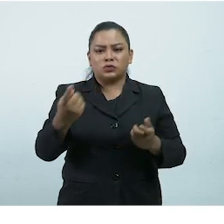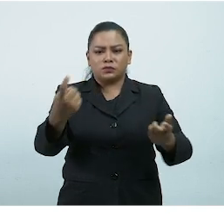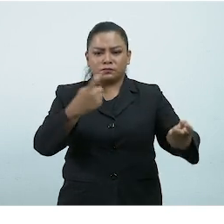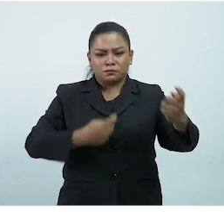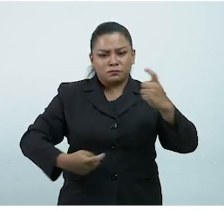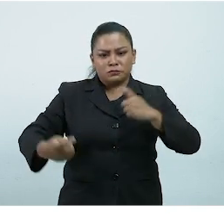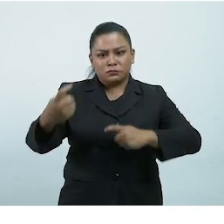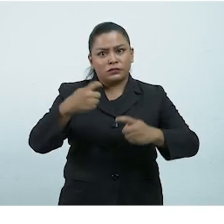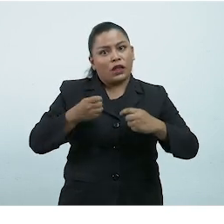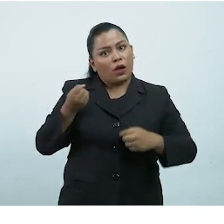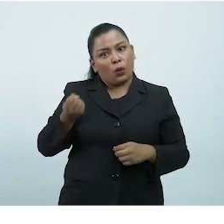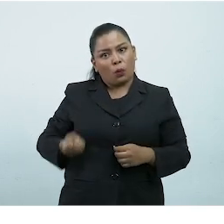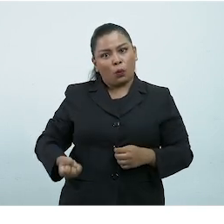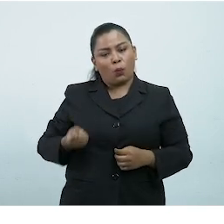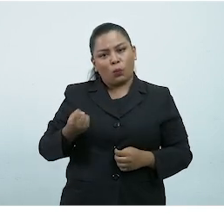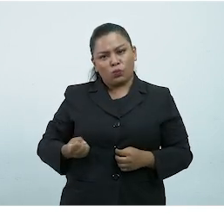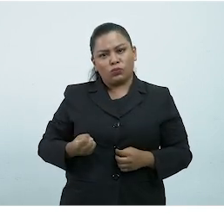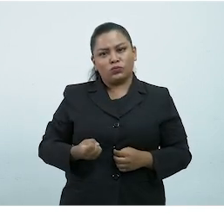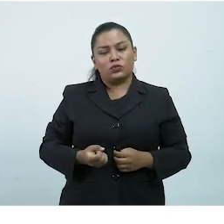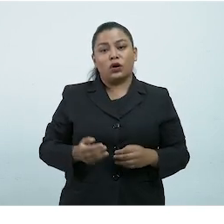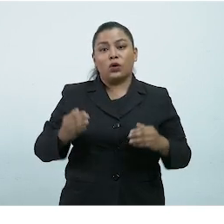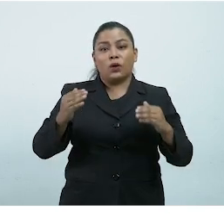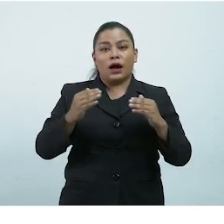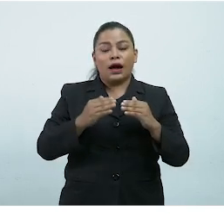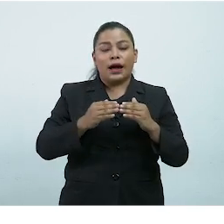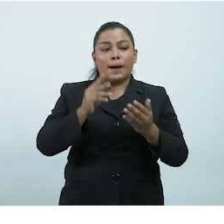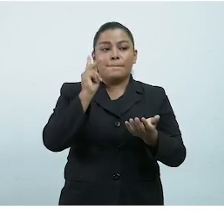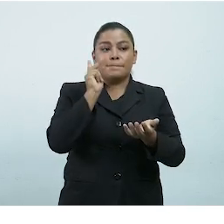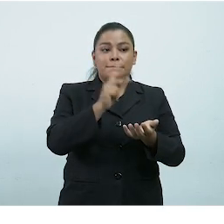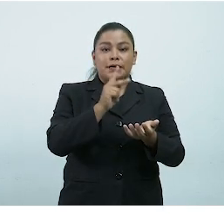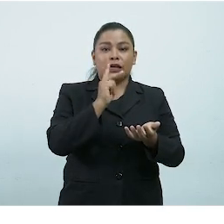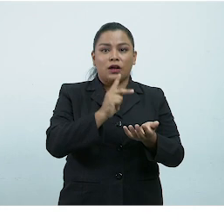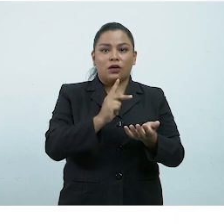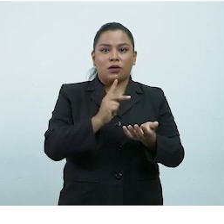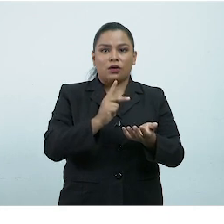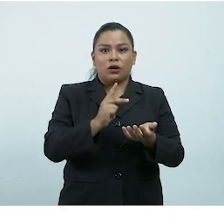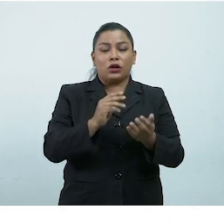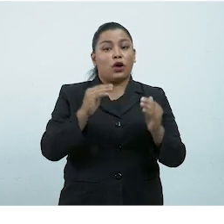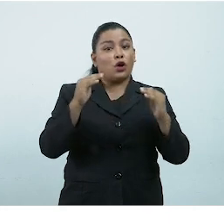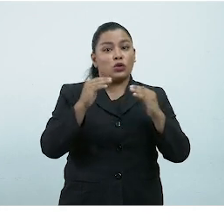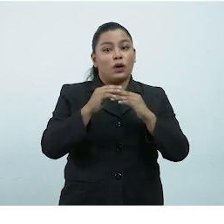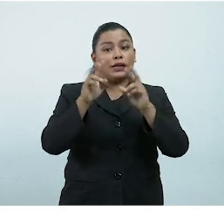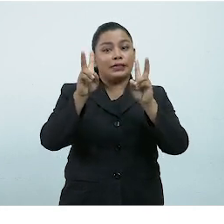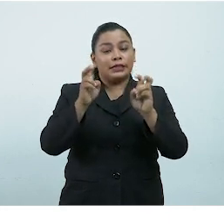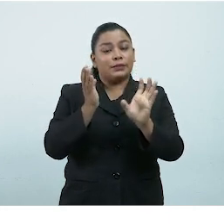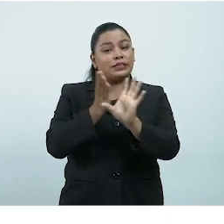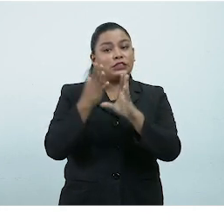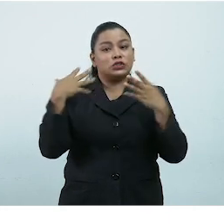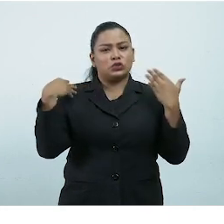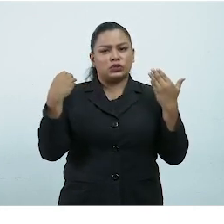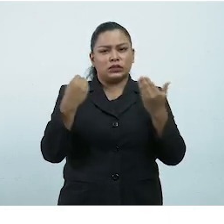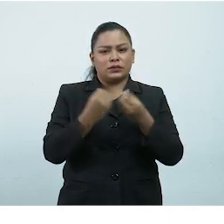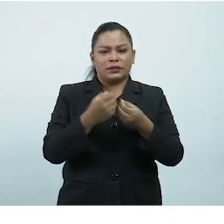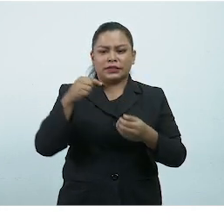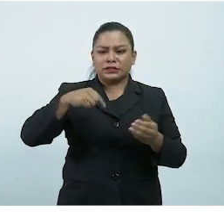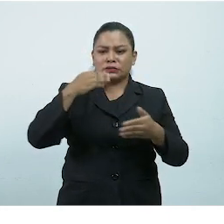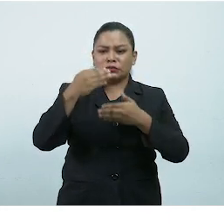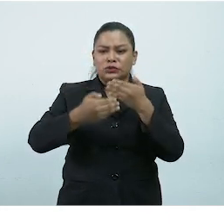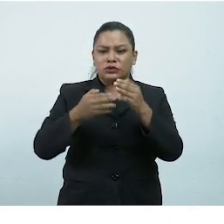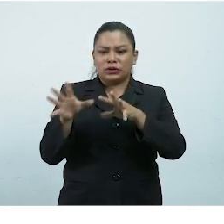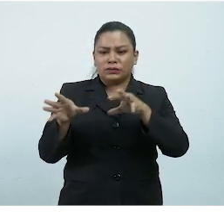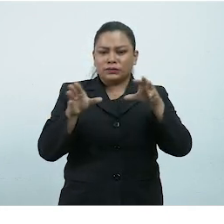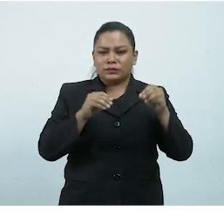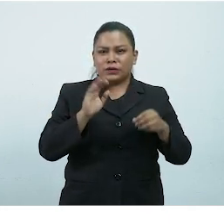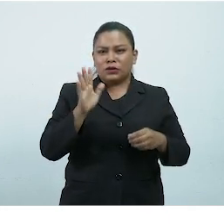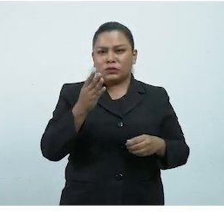estudiantes tanto en lo relativo al ámbito pedagógico como al psicosocial Esta etapa será implementada en el